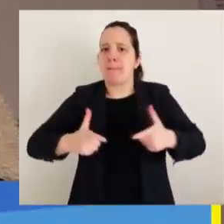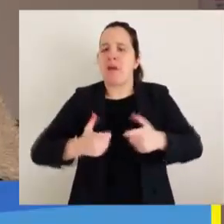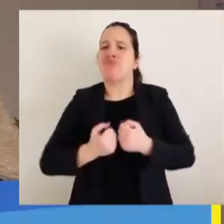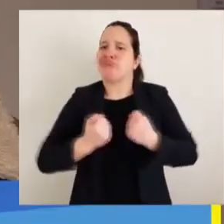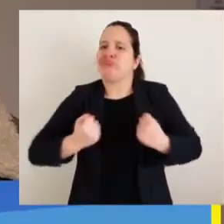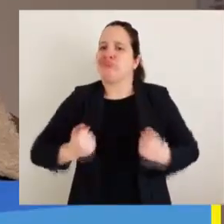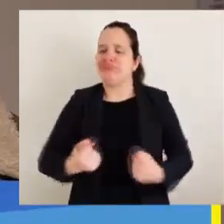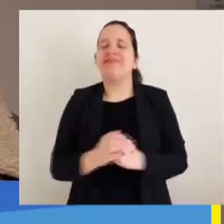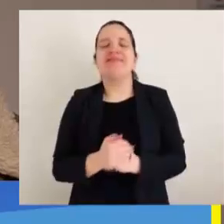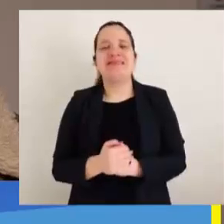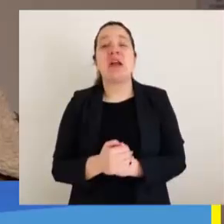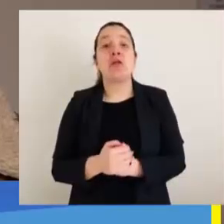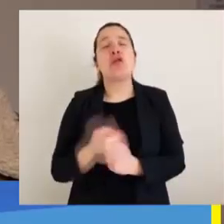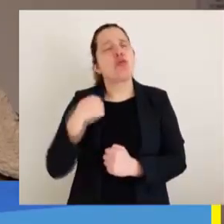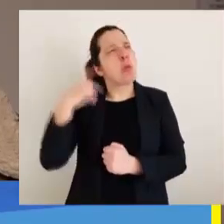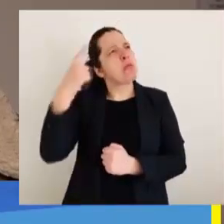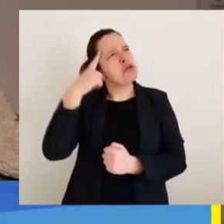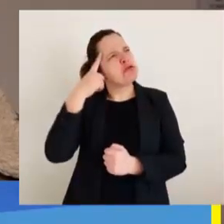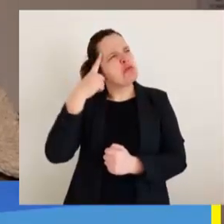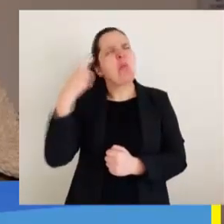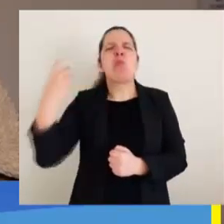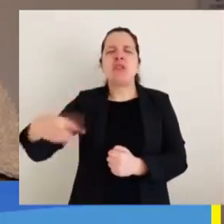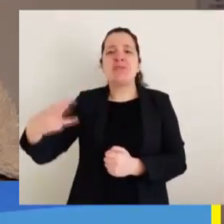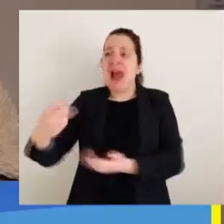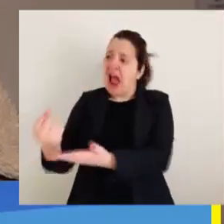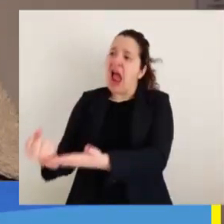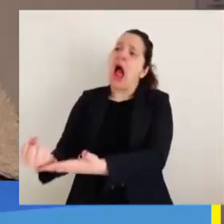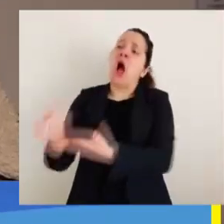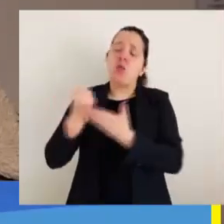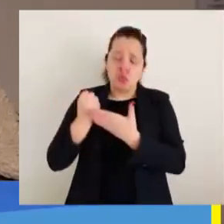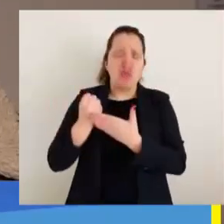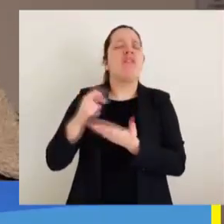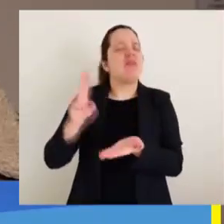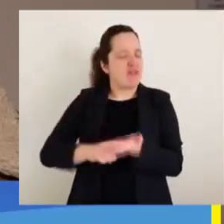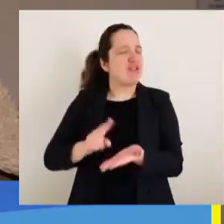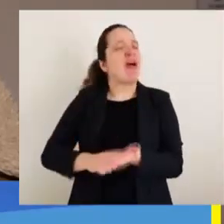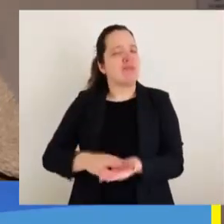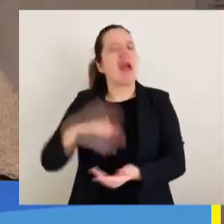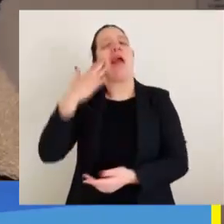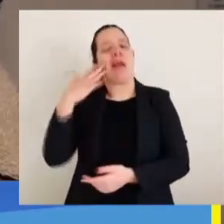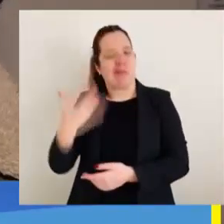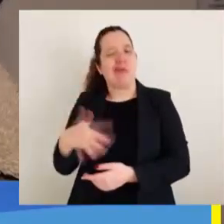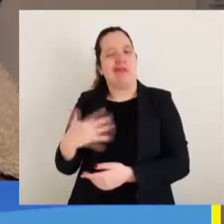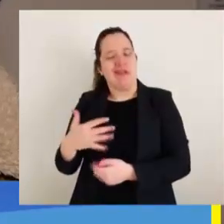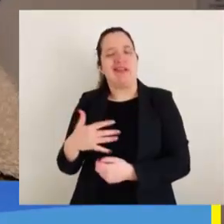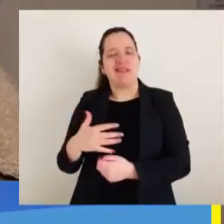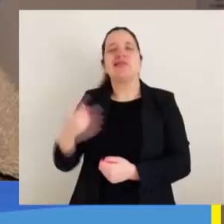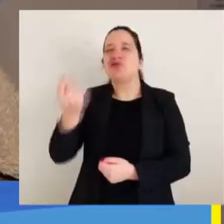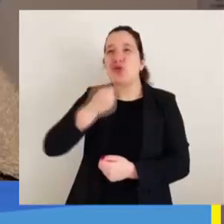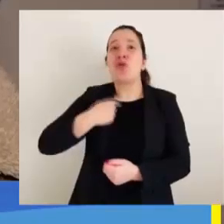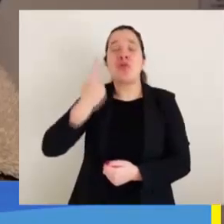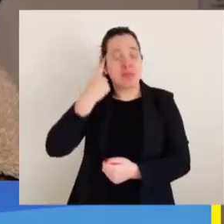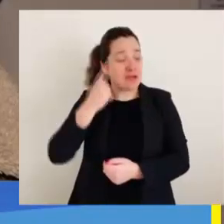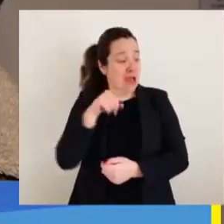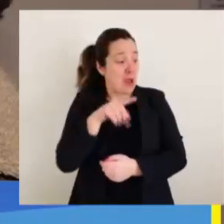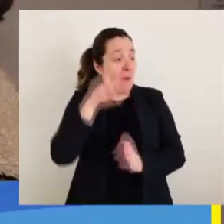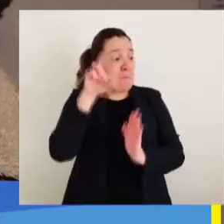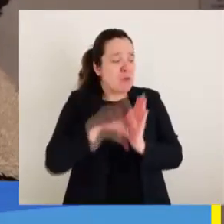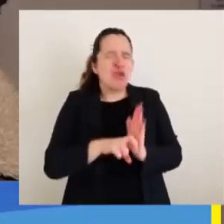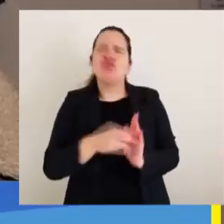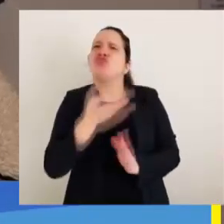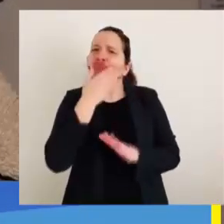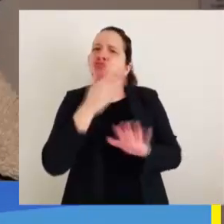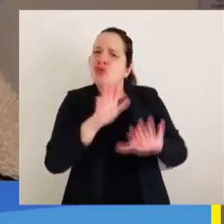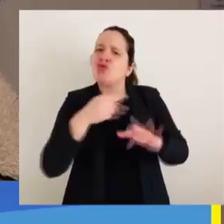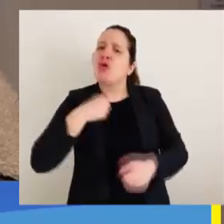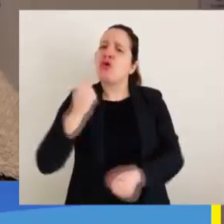la ayuda que brinda la municipalidad aquí en la delegación de Barro Norte ha sido absolutamente crucial y creo que es uno de los proyectos más lindos en los que